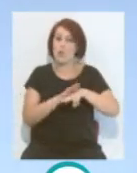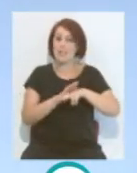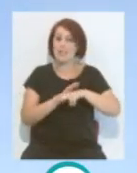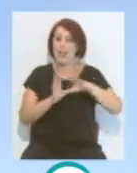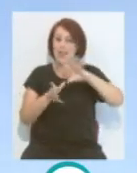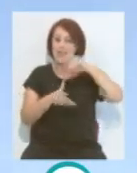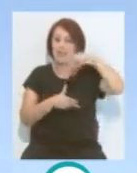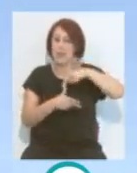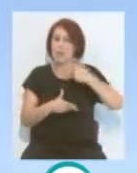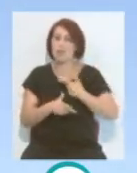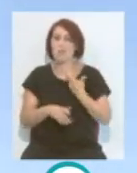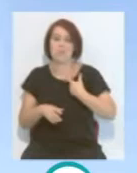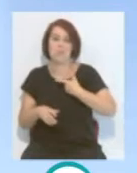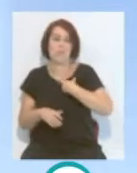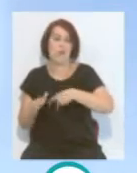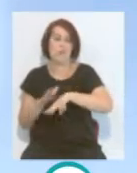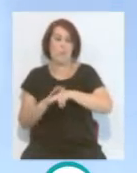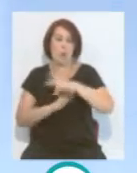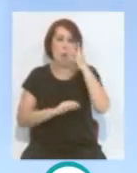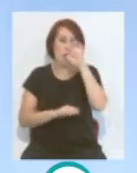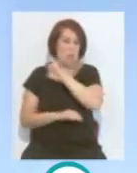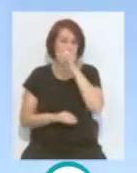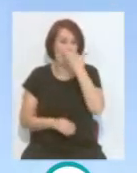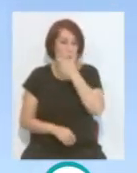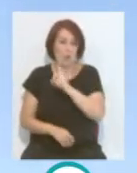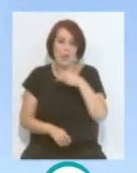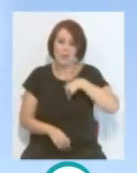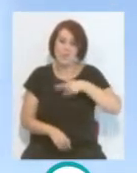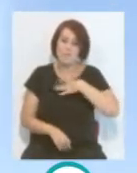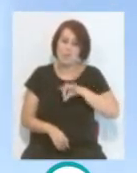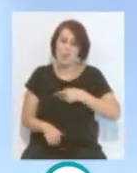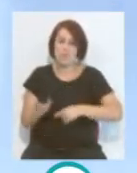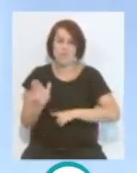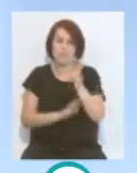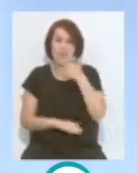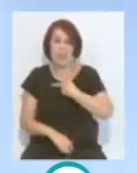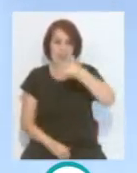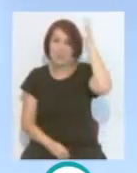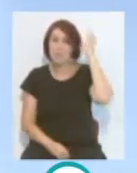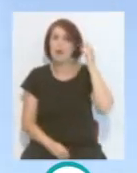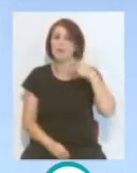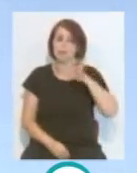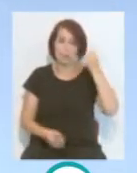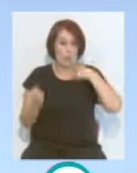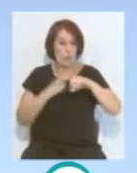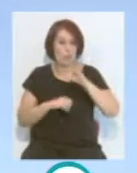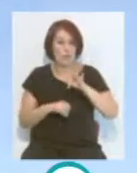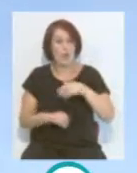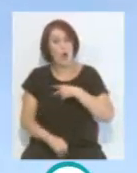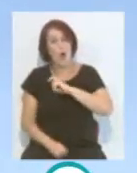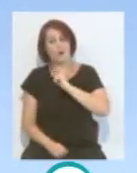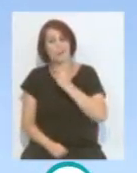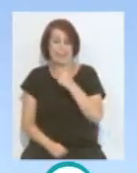aquí explotar, ¿no? Y el caso de Ledesma, gracias a sus grandes actuaciones, es cierto que ha tenido también otras actuaciones no tan positivas, ¿no?